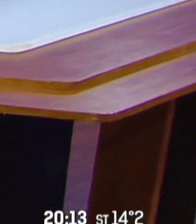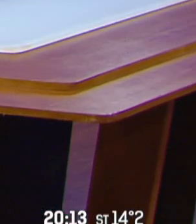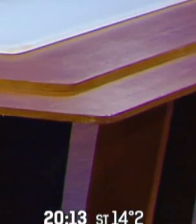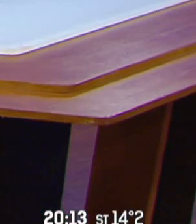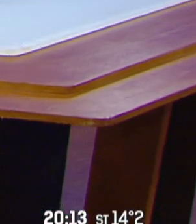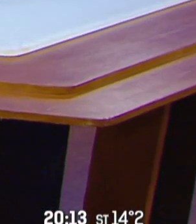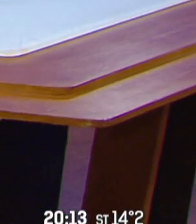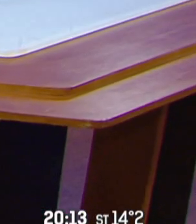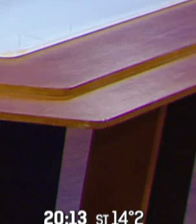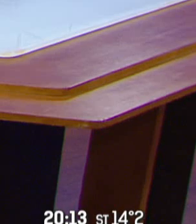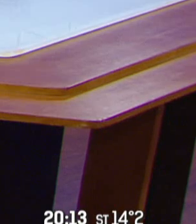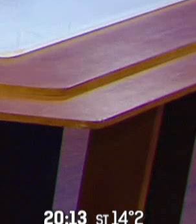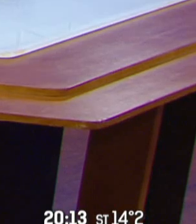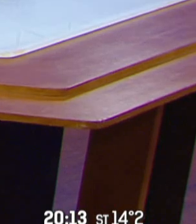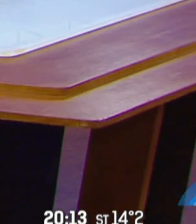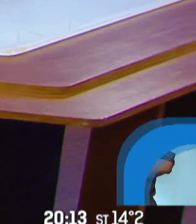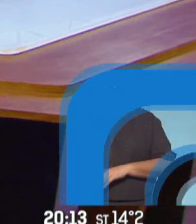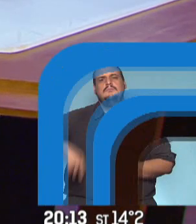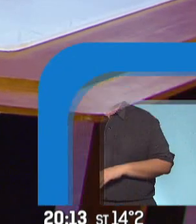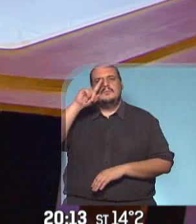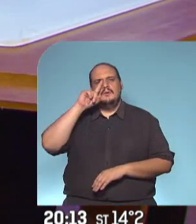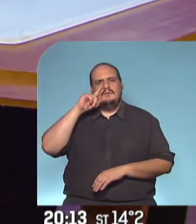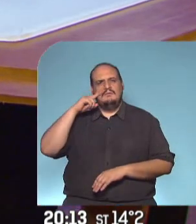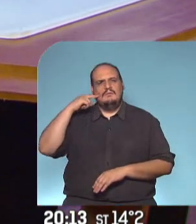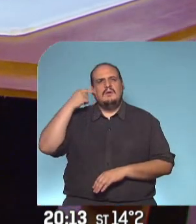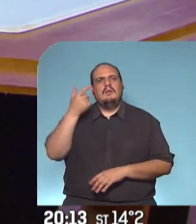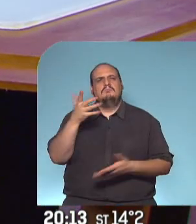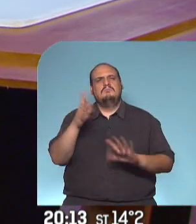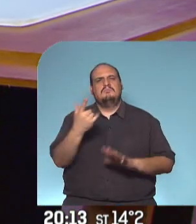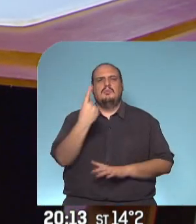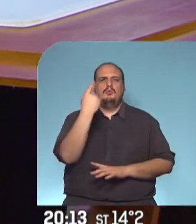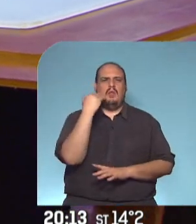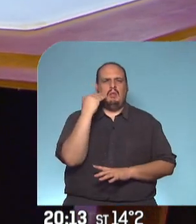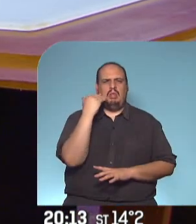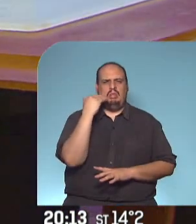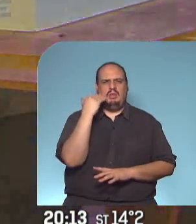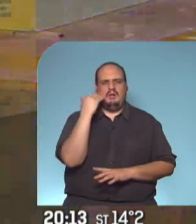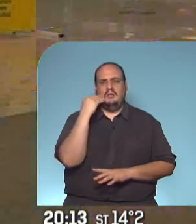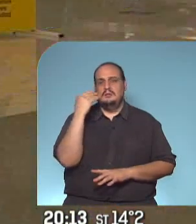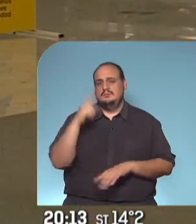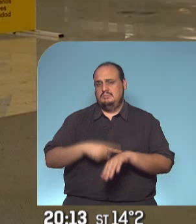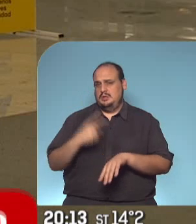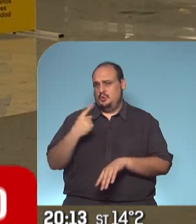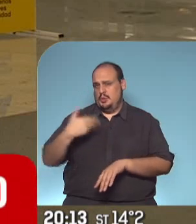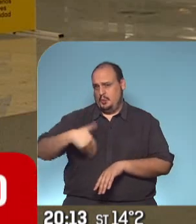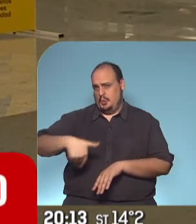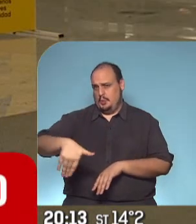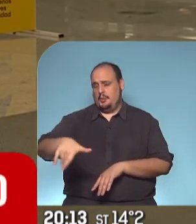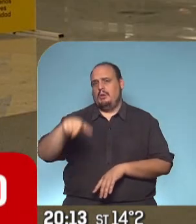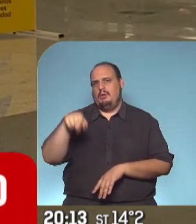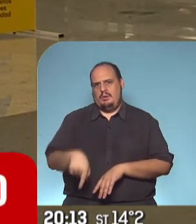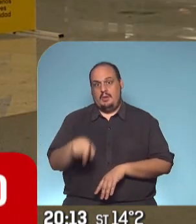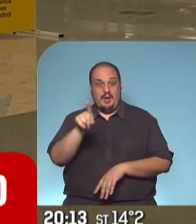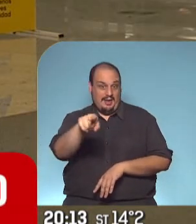Esa palabra de Alberto Fernández sucedió hoy cerca de las 13. Lo que sucederá en instantes, en minutos nada más, aquí,